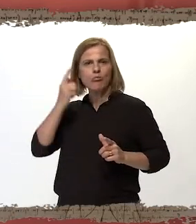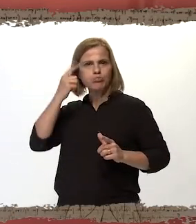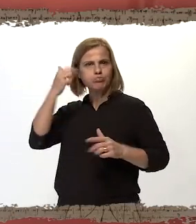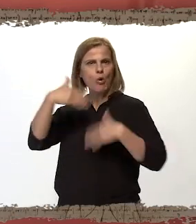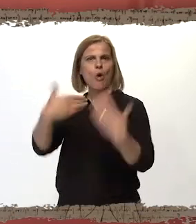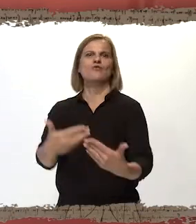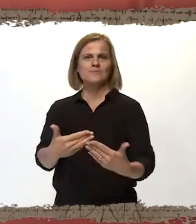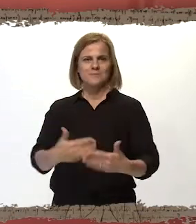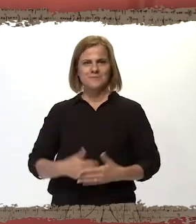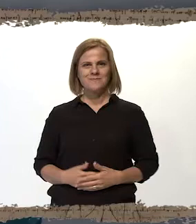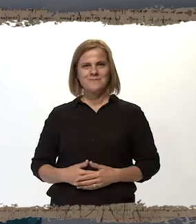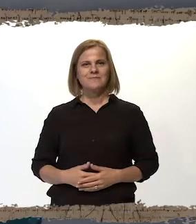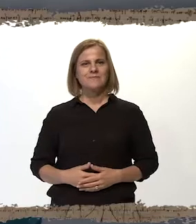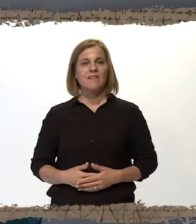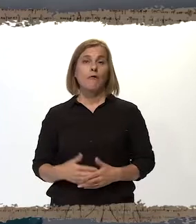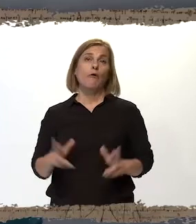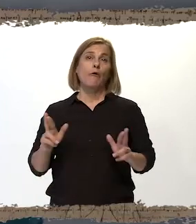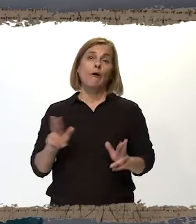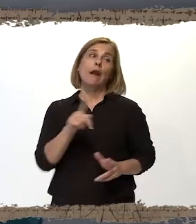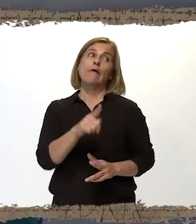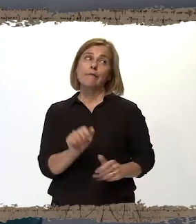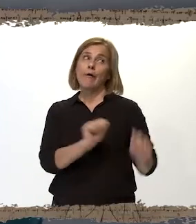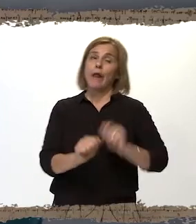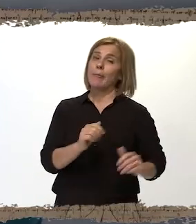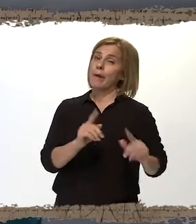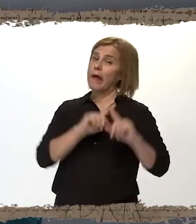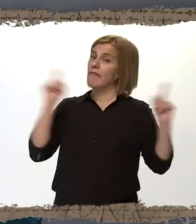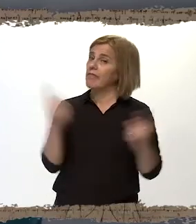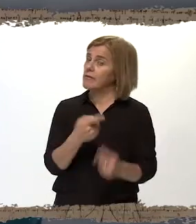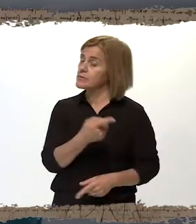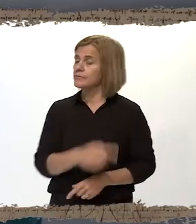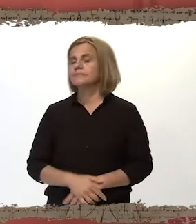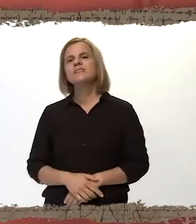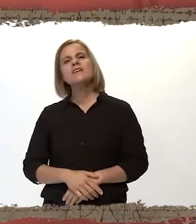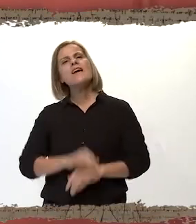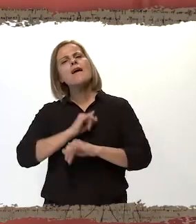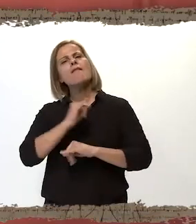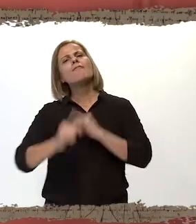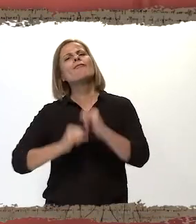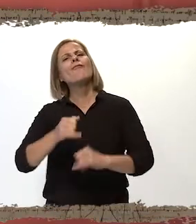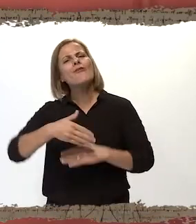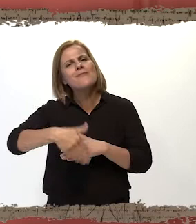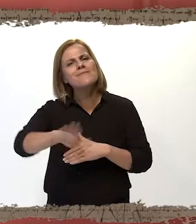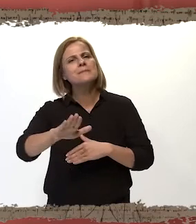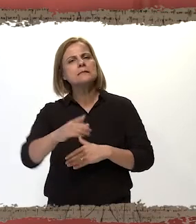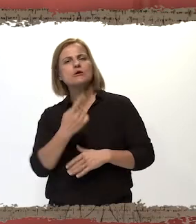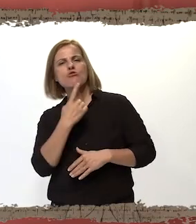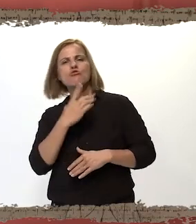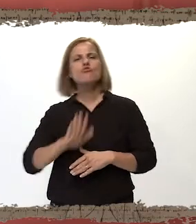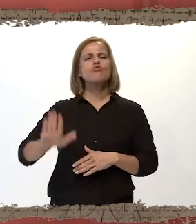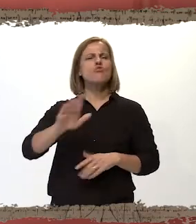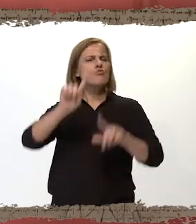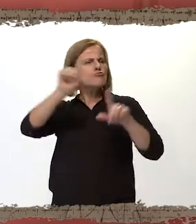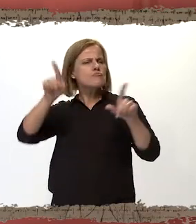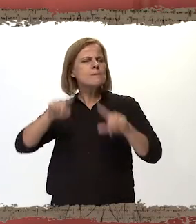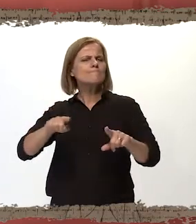conocimiento. Si por lo menos le pasara la aspiradora a la pieza, Alfredo. En el informe que viene, uno de los enigmas más grandes